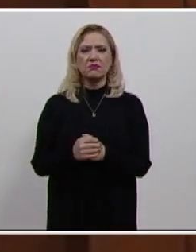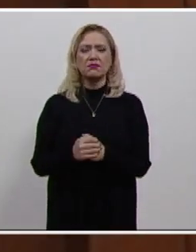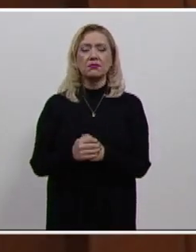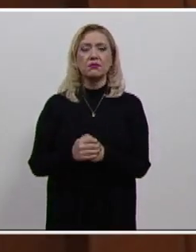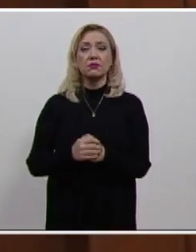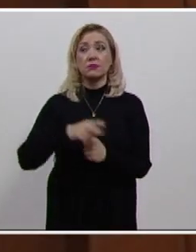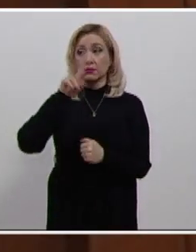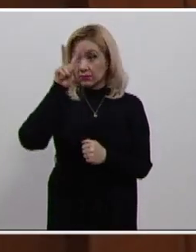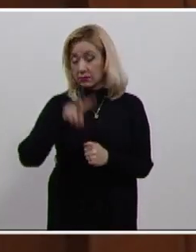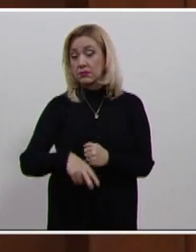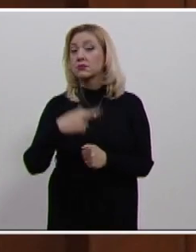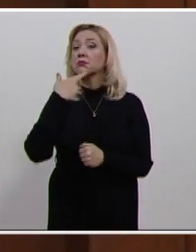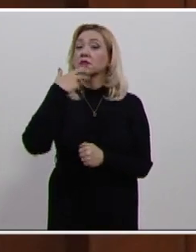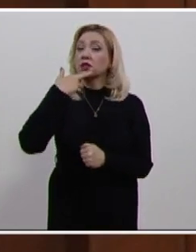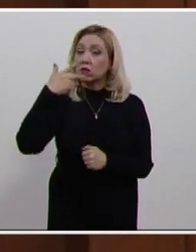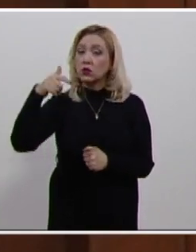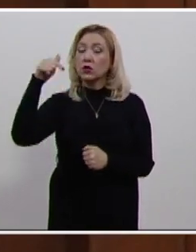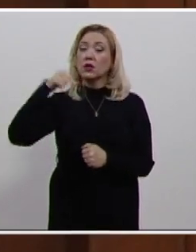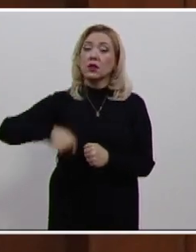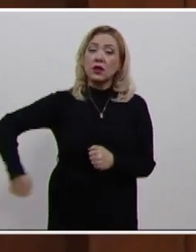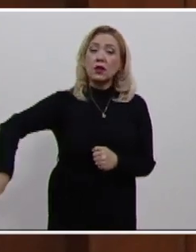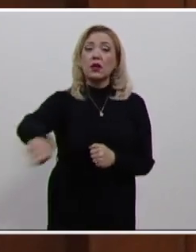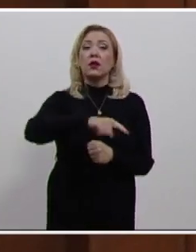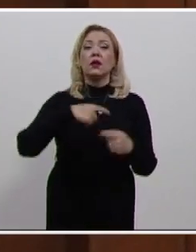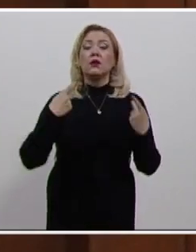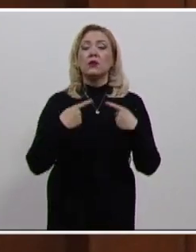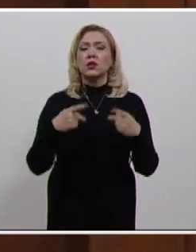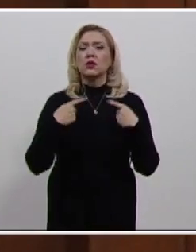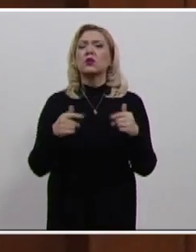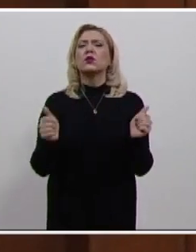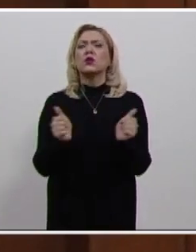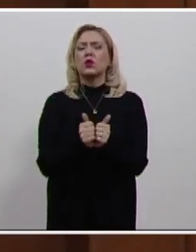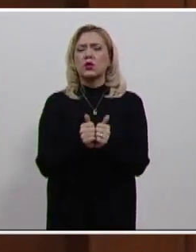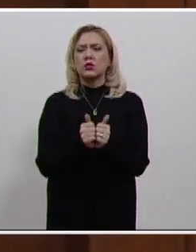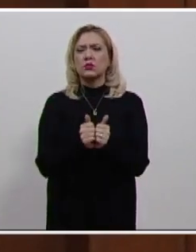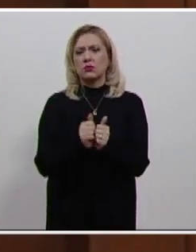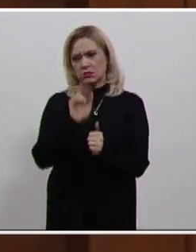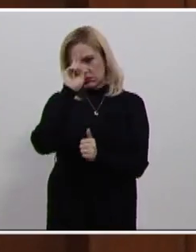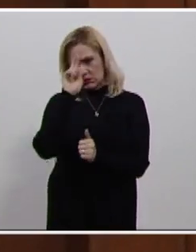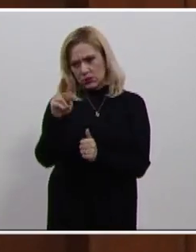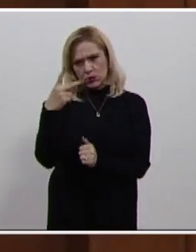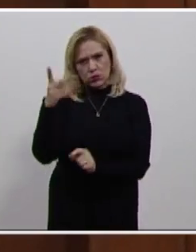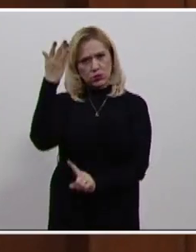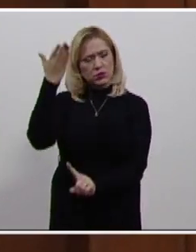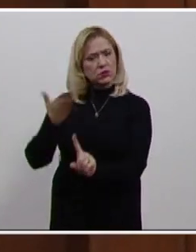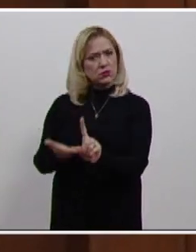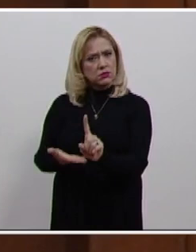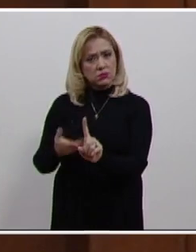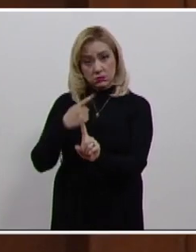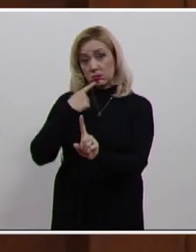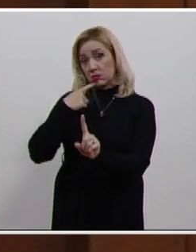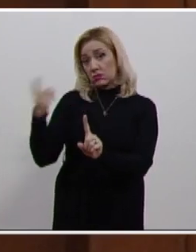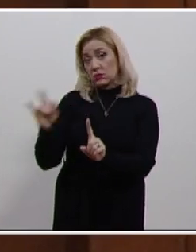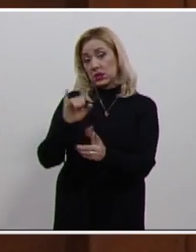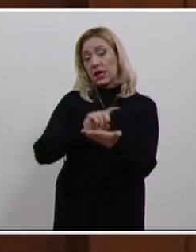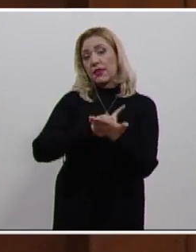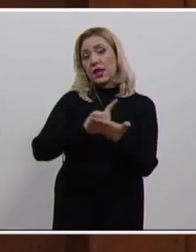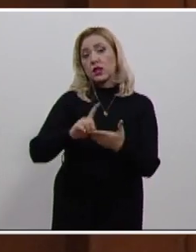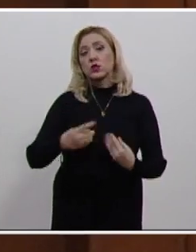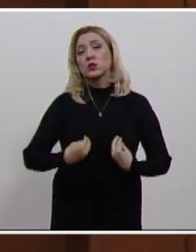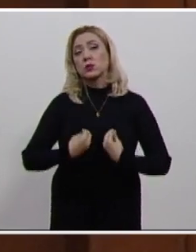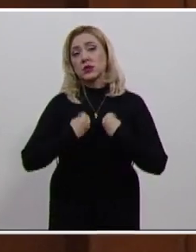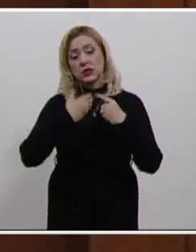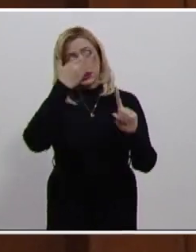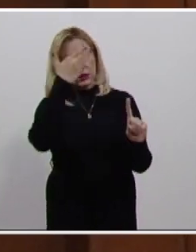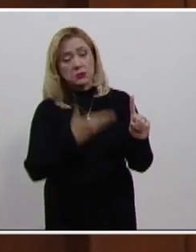Persigue la mejora de las condiciones de las personas a partir de reconocer su dignidad, que como ella enuncia en el derecho a existir como